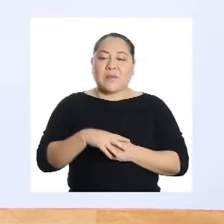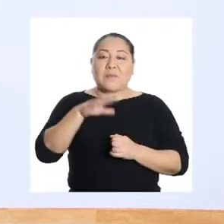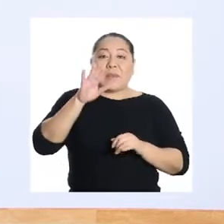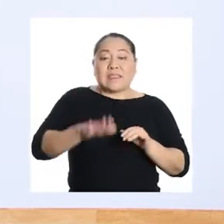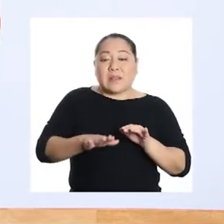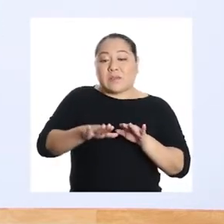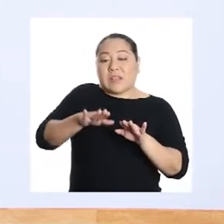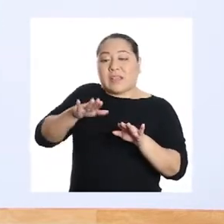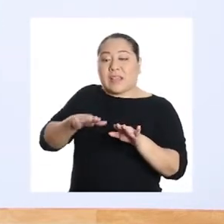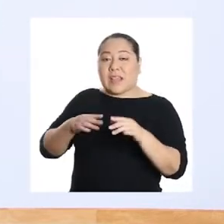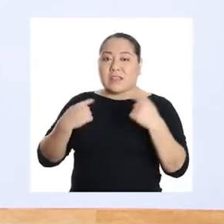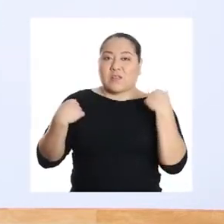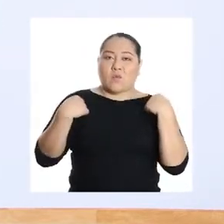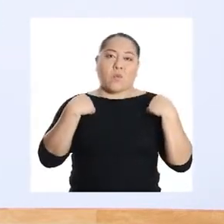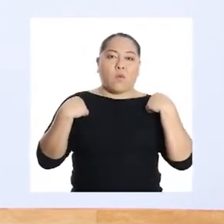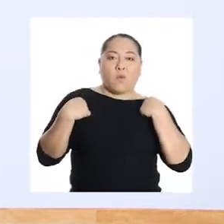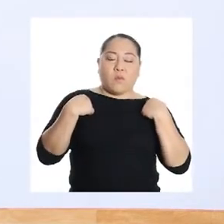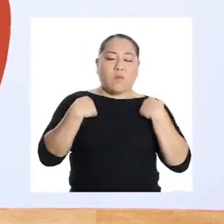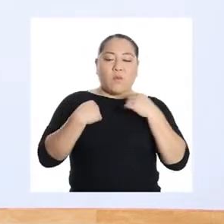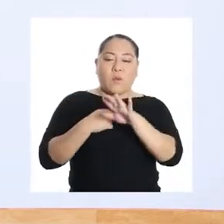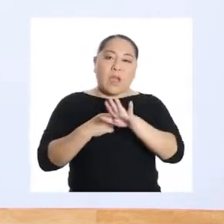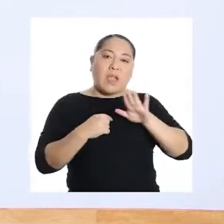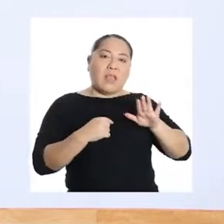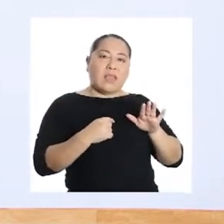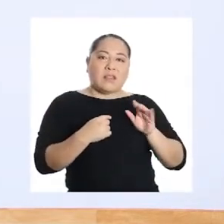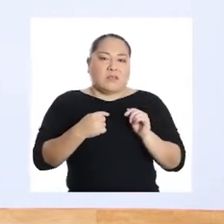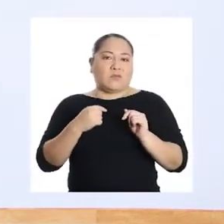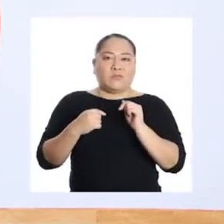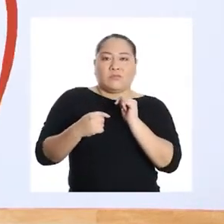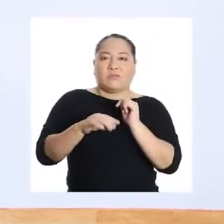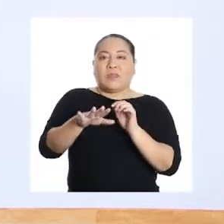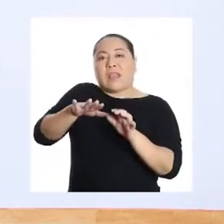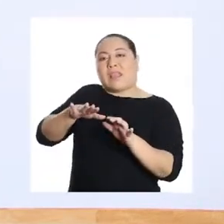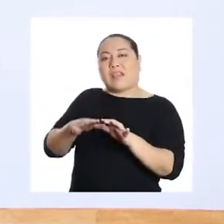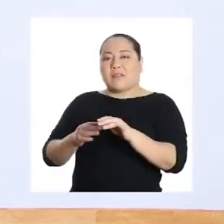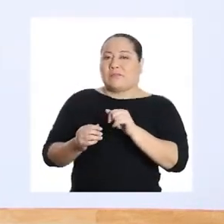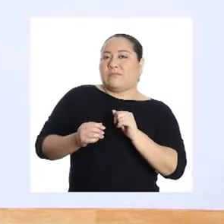Pisamos atrás y movemos hombros. ¡Eso es!